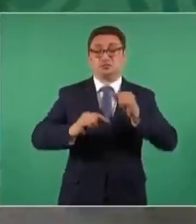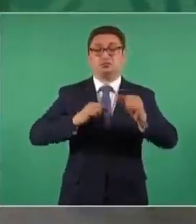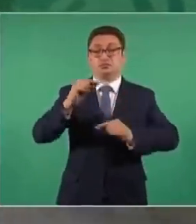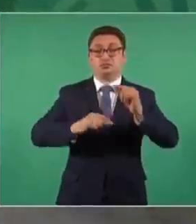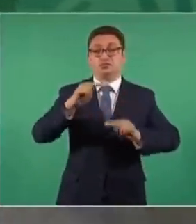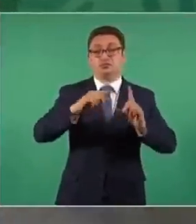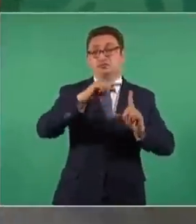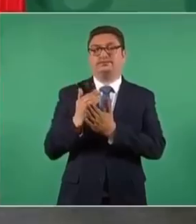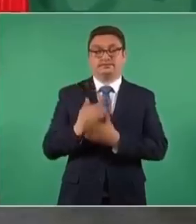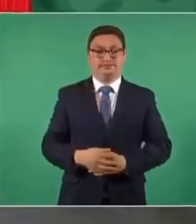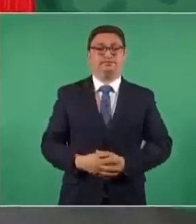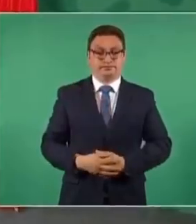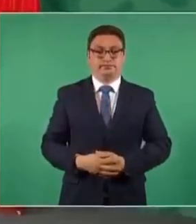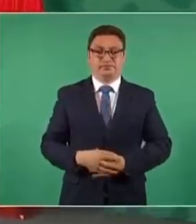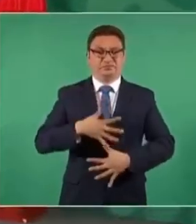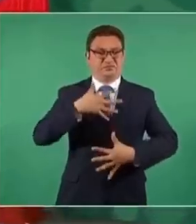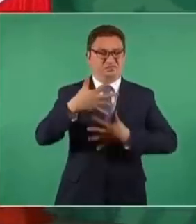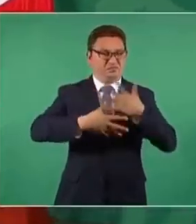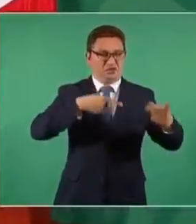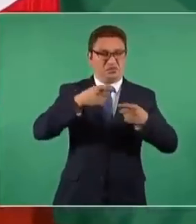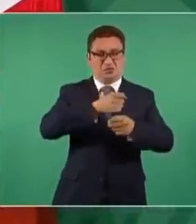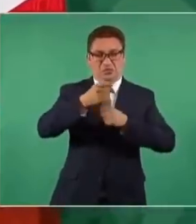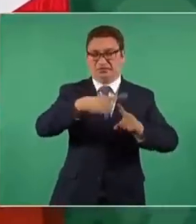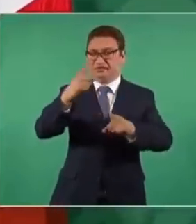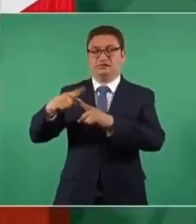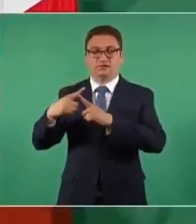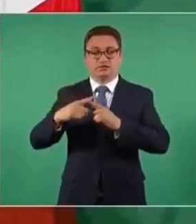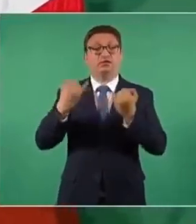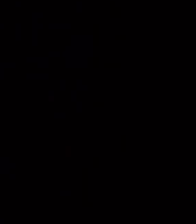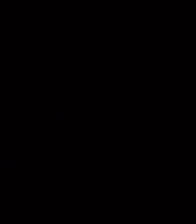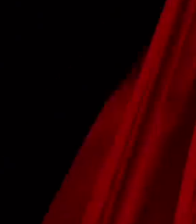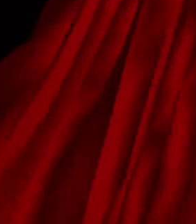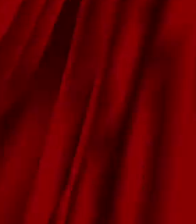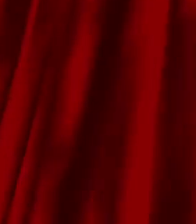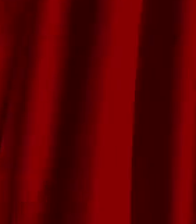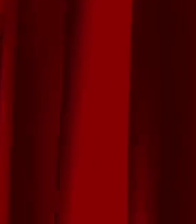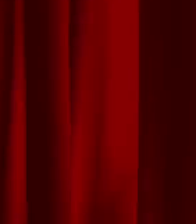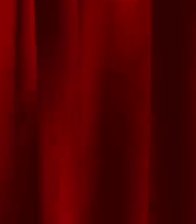reduciendo la violencia en general y los homicidios en particular.